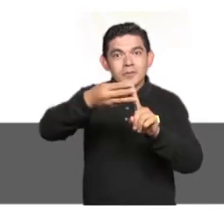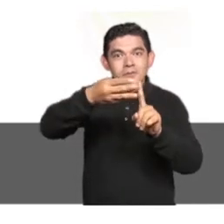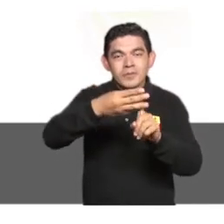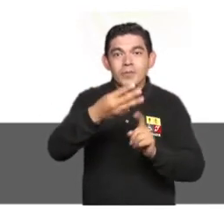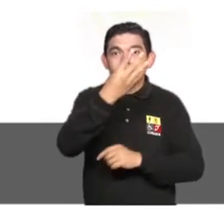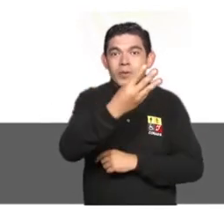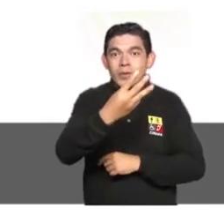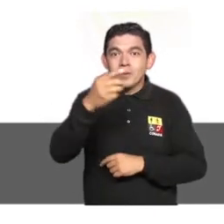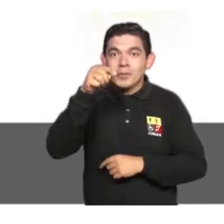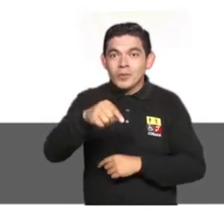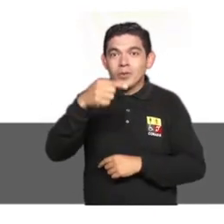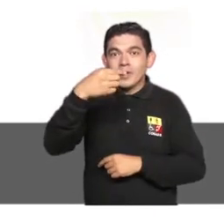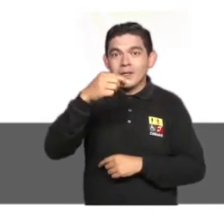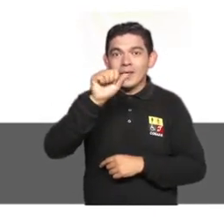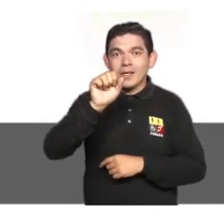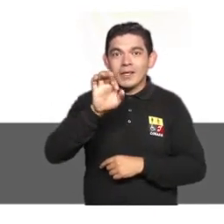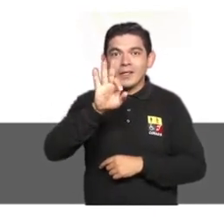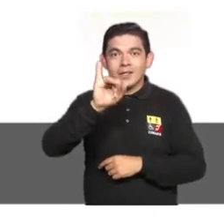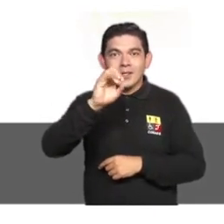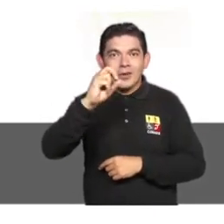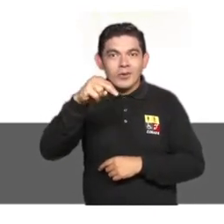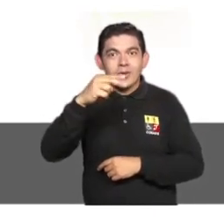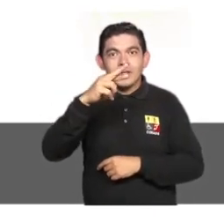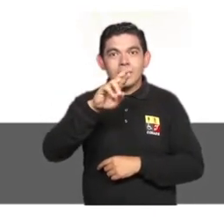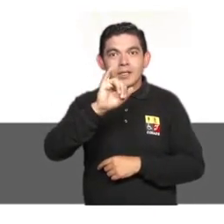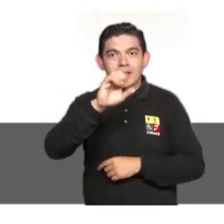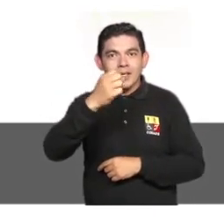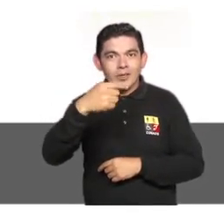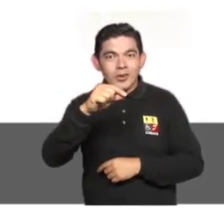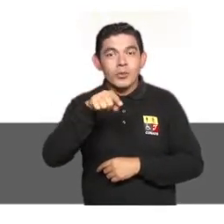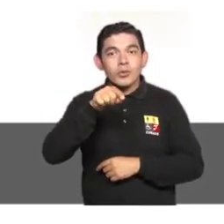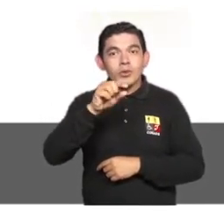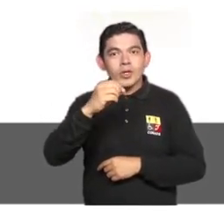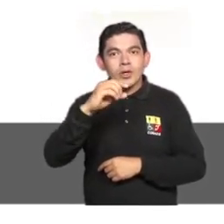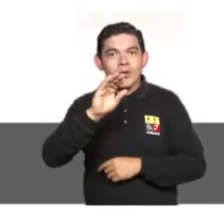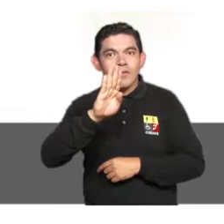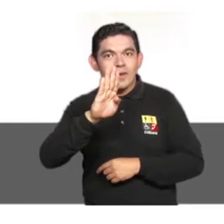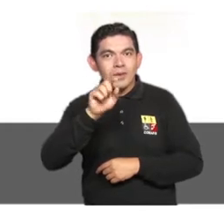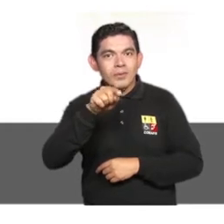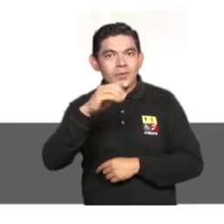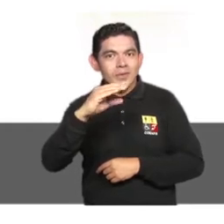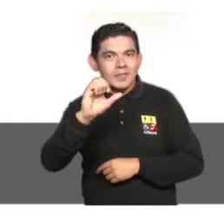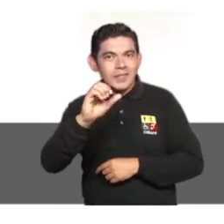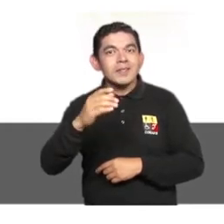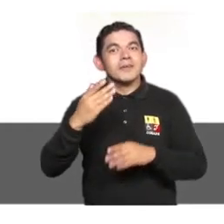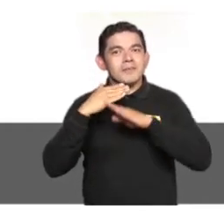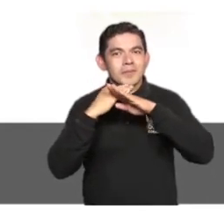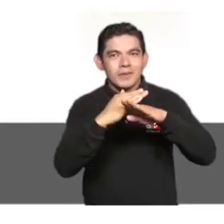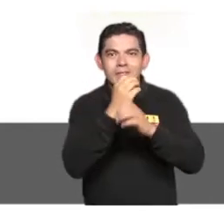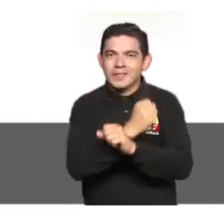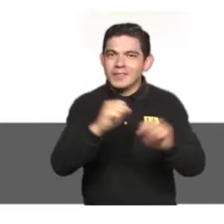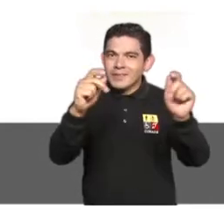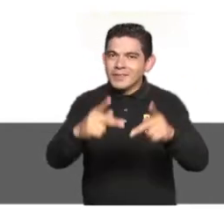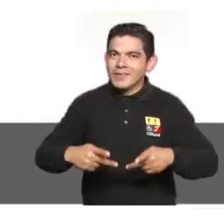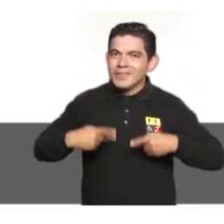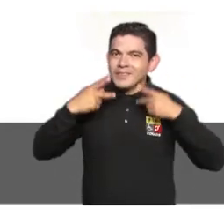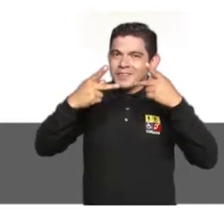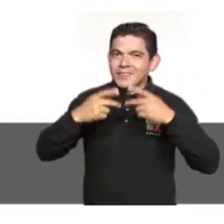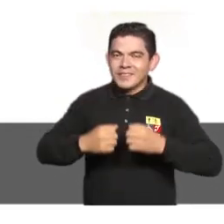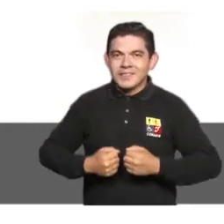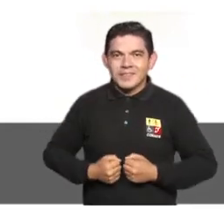ingresa a www.gestionderriesgos.gov.es Prevenir salva vidas.